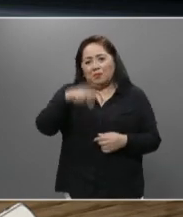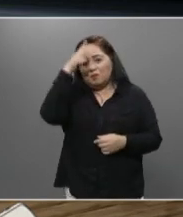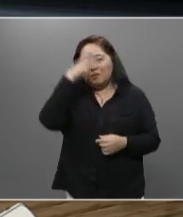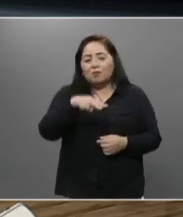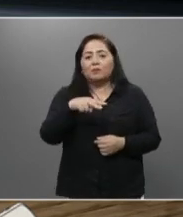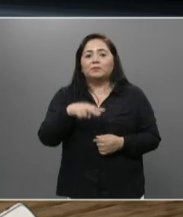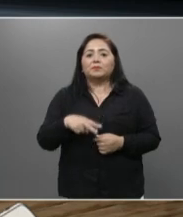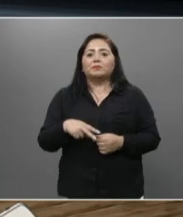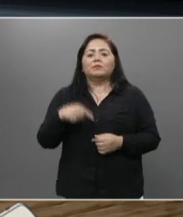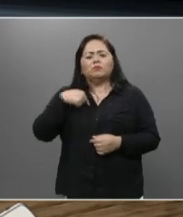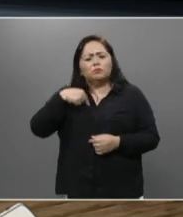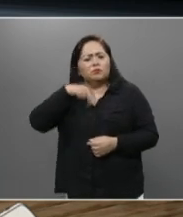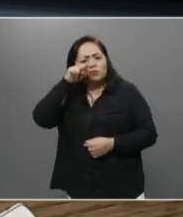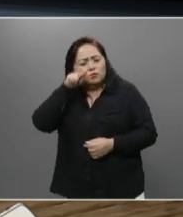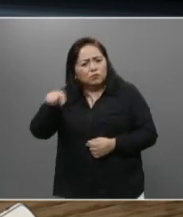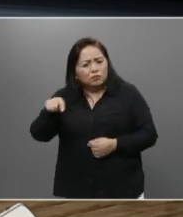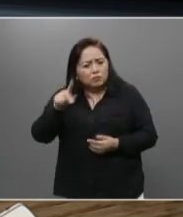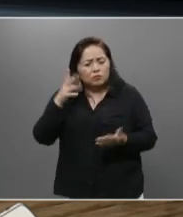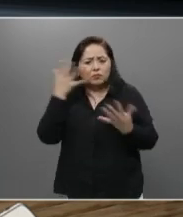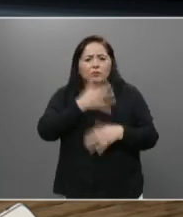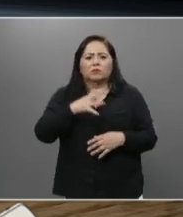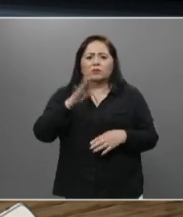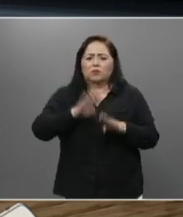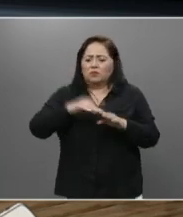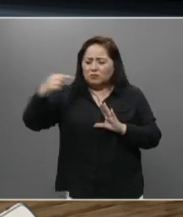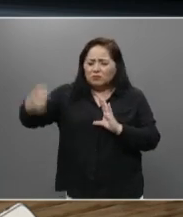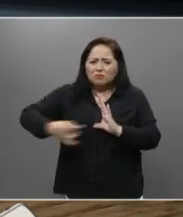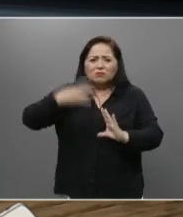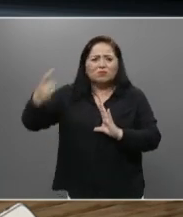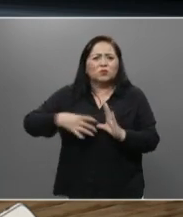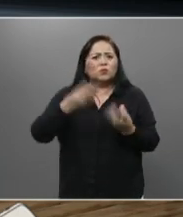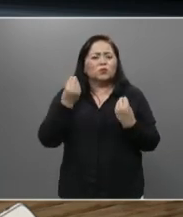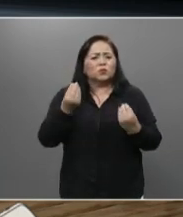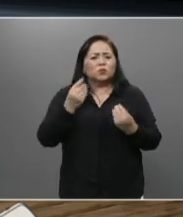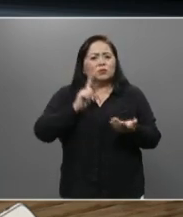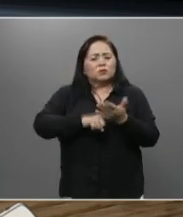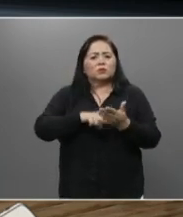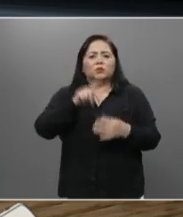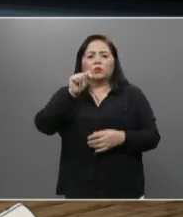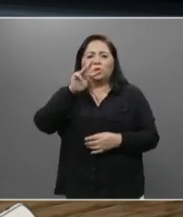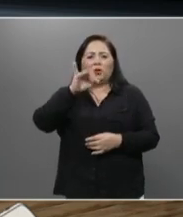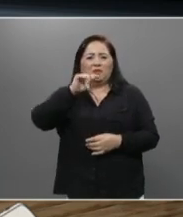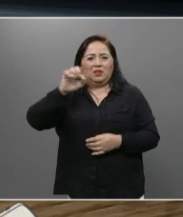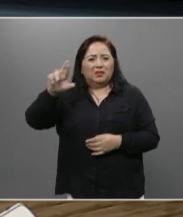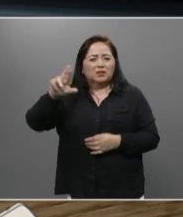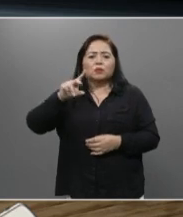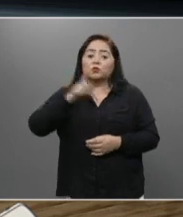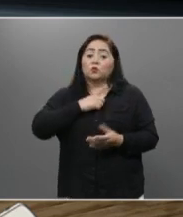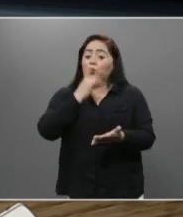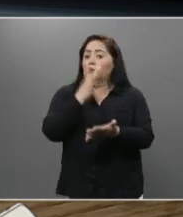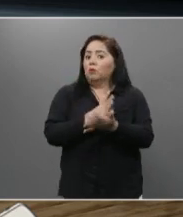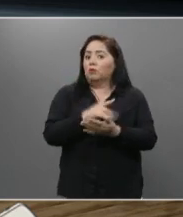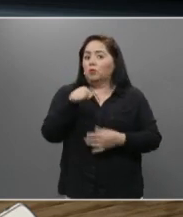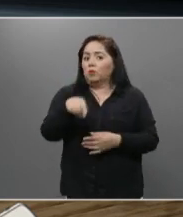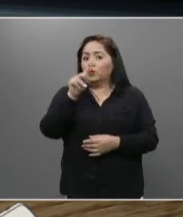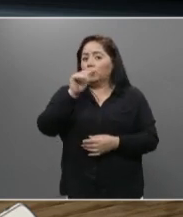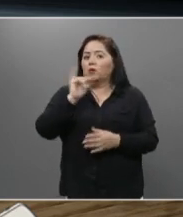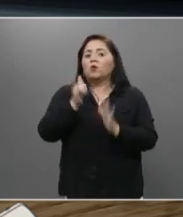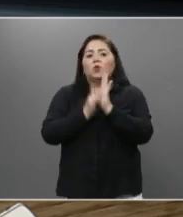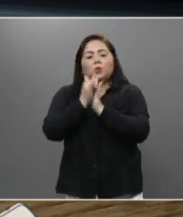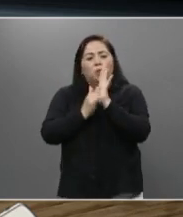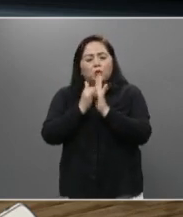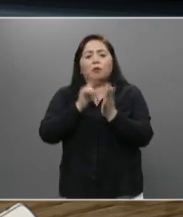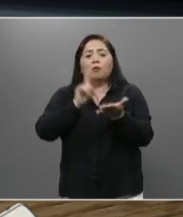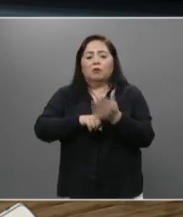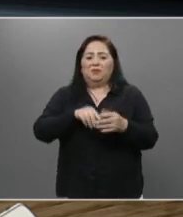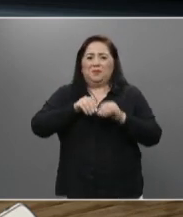México, estoy viendo reportes, y me lo están haciendo llegar también a través de Twitter, no solamente en YouTube,